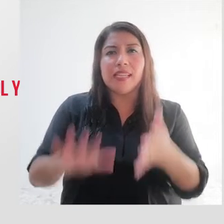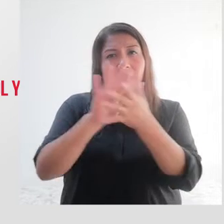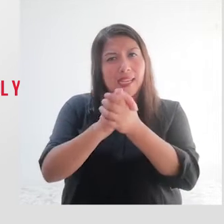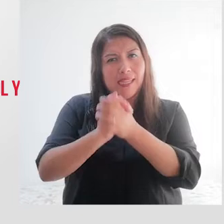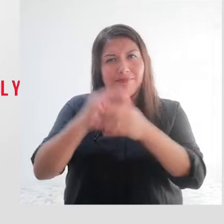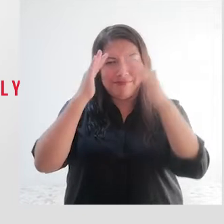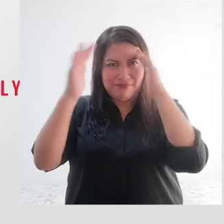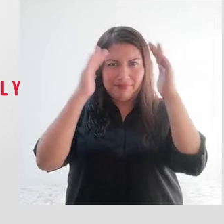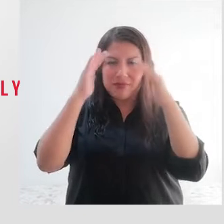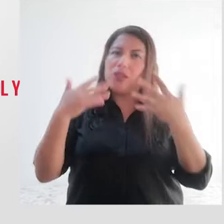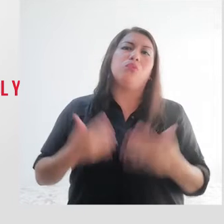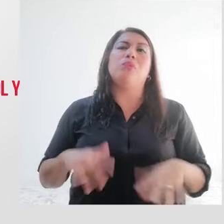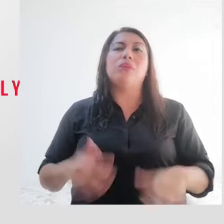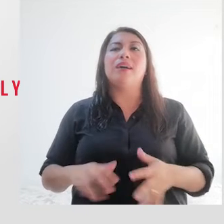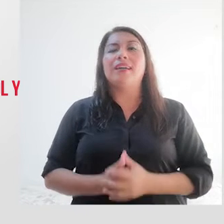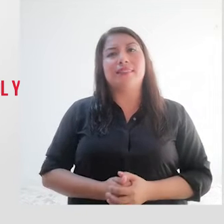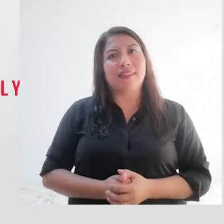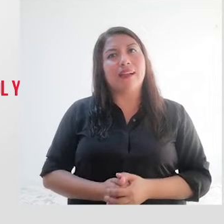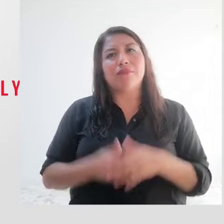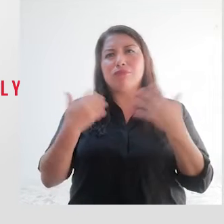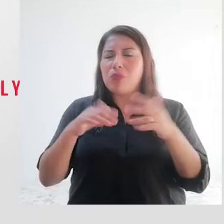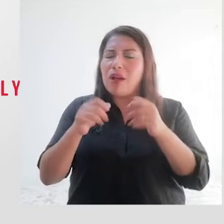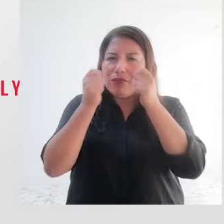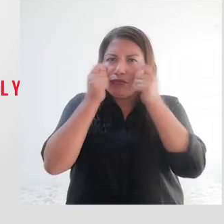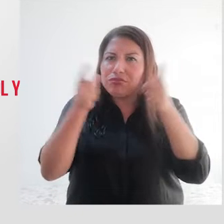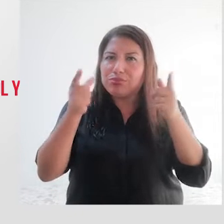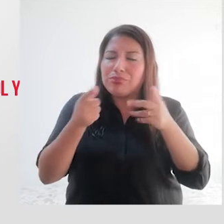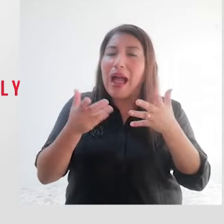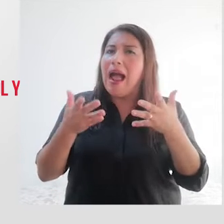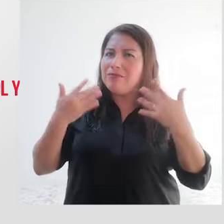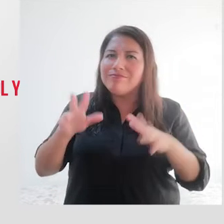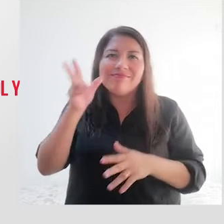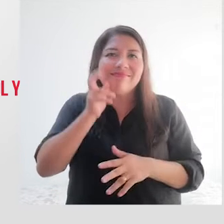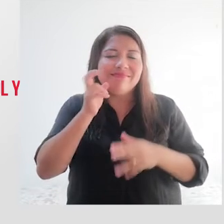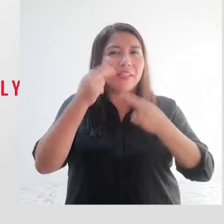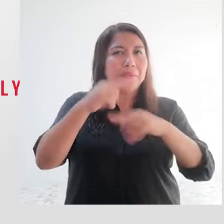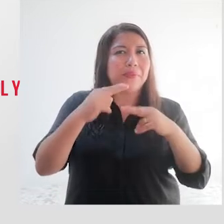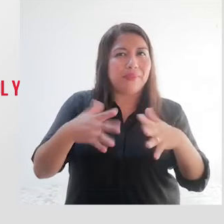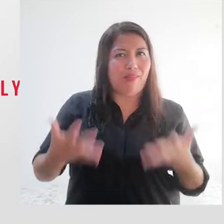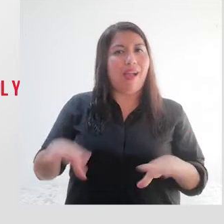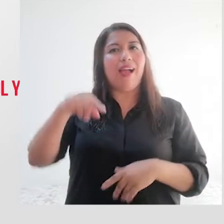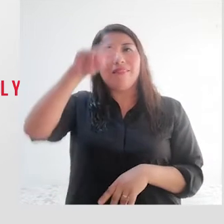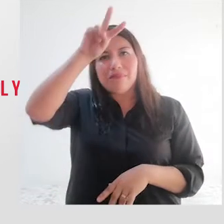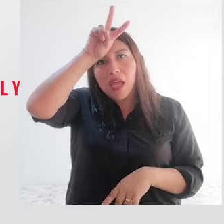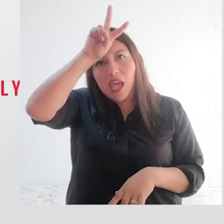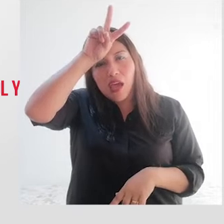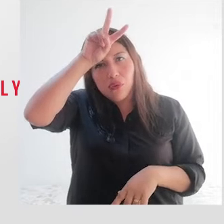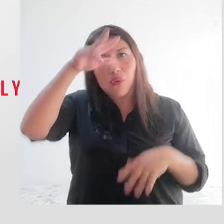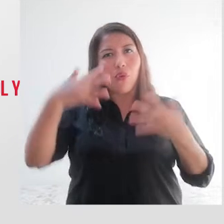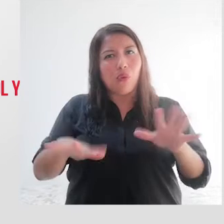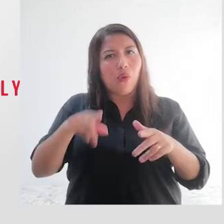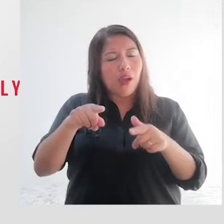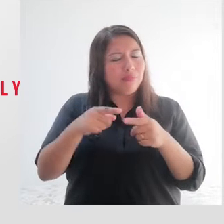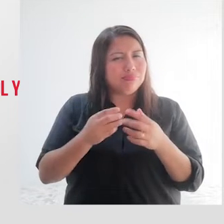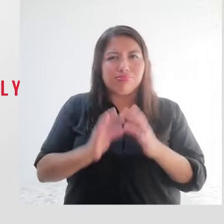Amigas y amigos, realmente qué impresionante, qué buena noticia que en el Perú se lleve a cabo